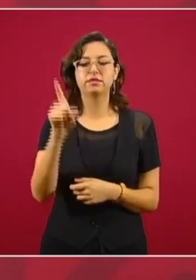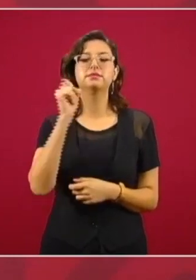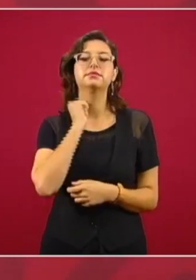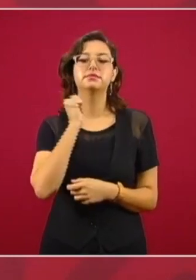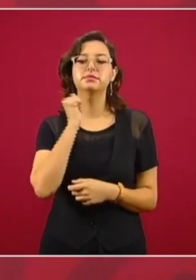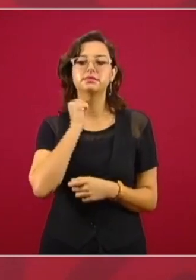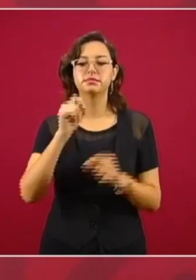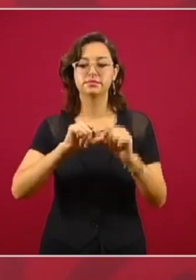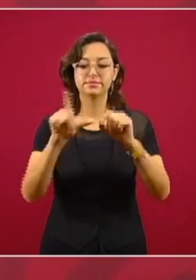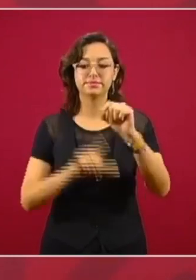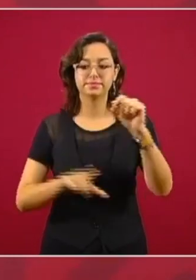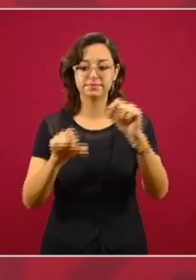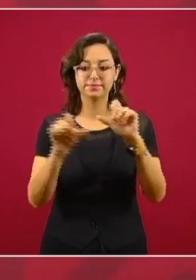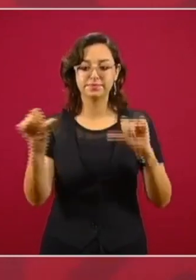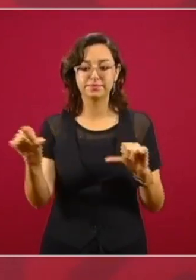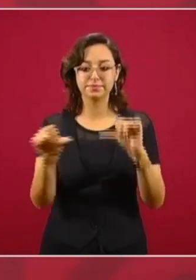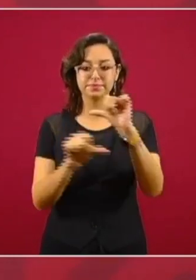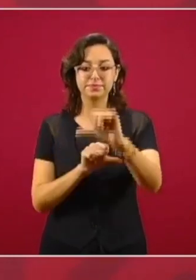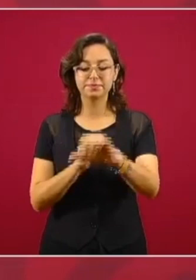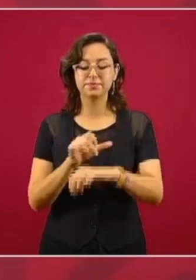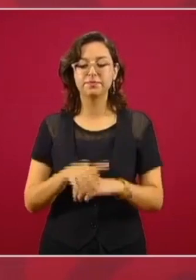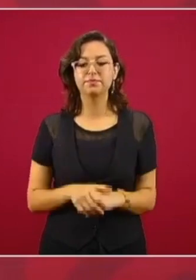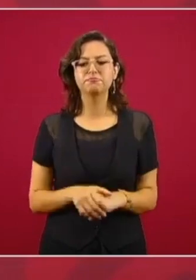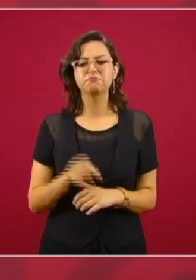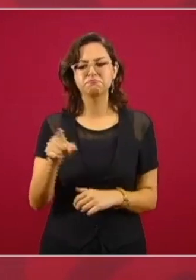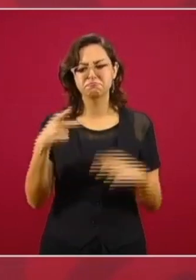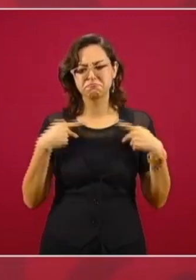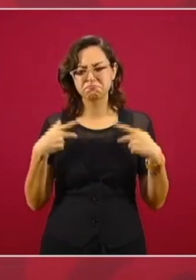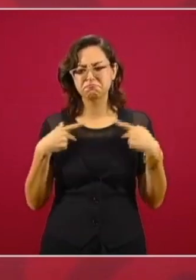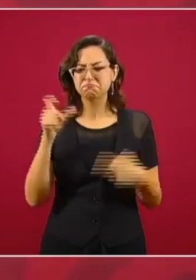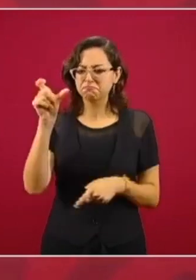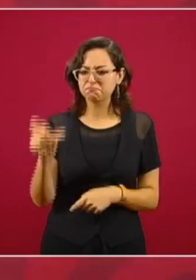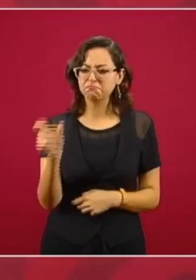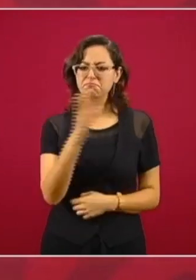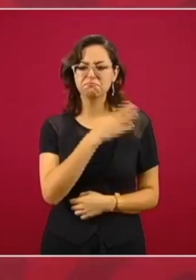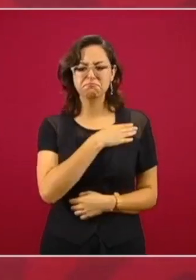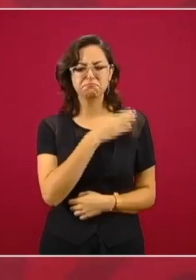República, una persona buena, íntegra,